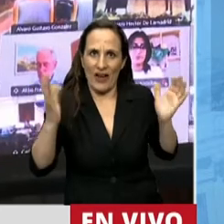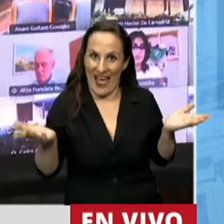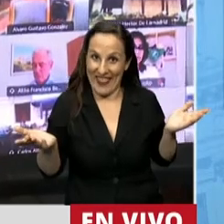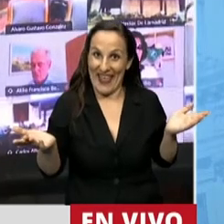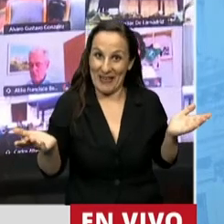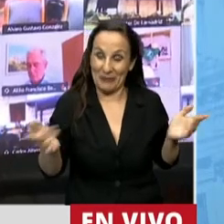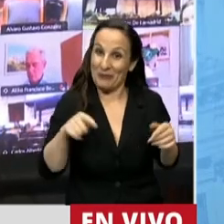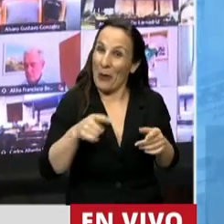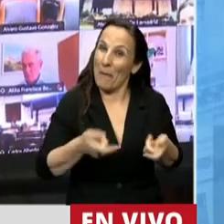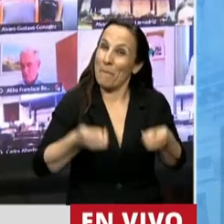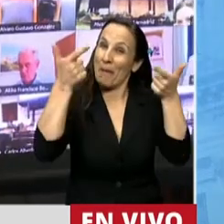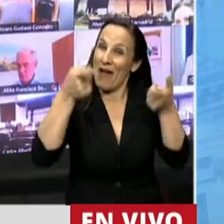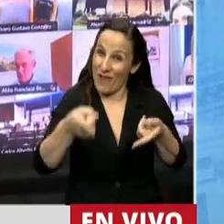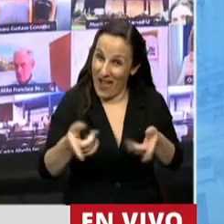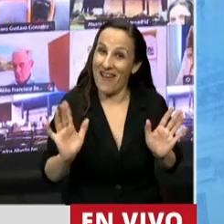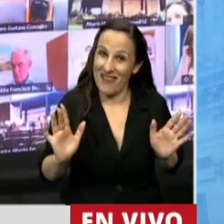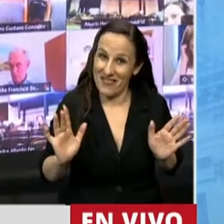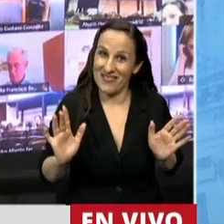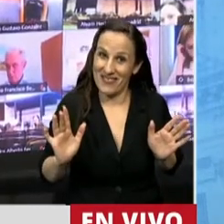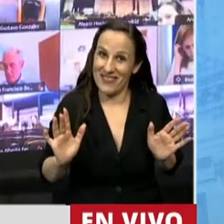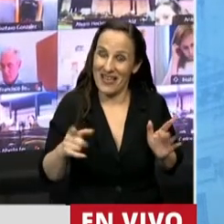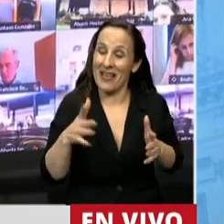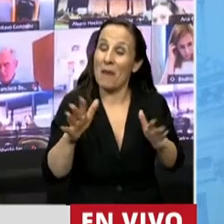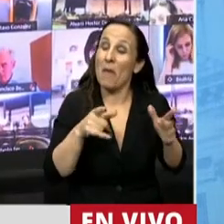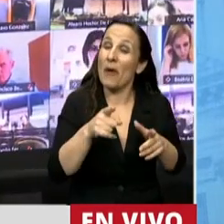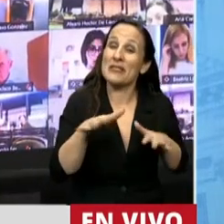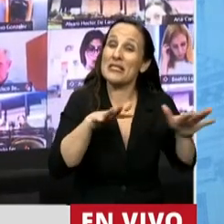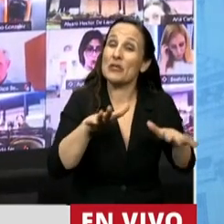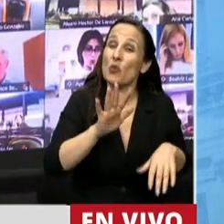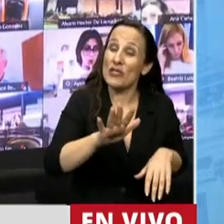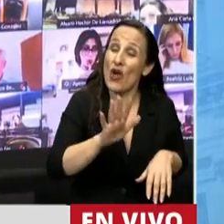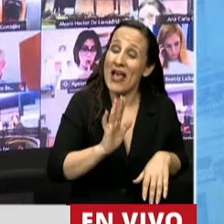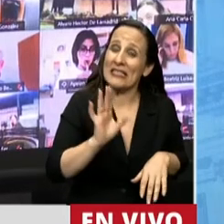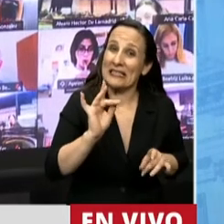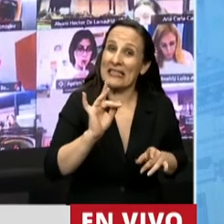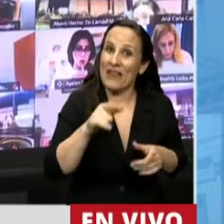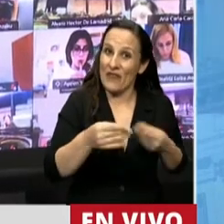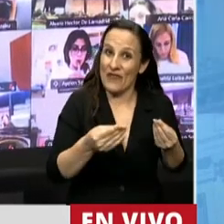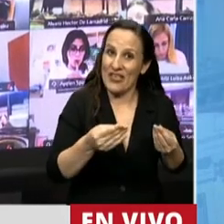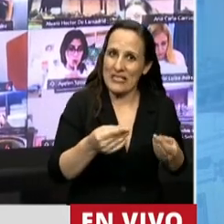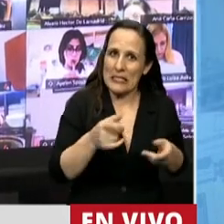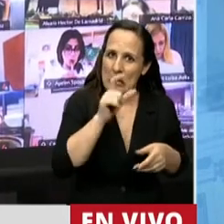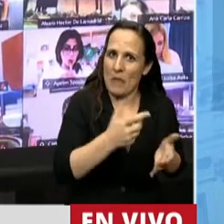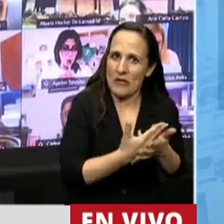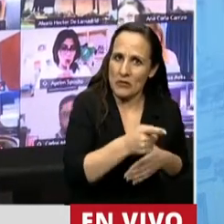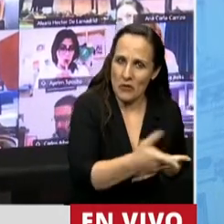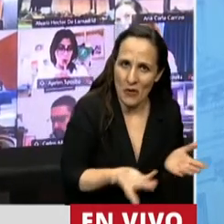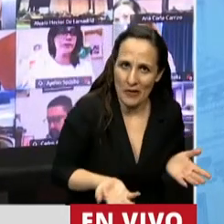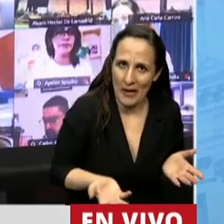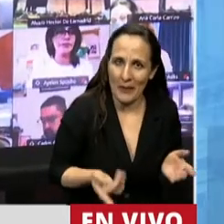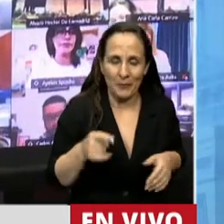uno de los obstáculos mayores que tiene este tipo de circunstancias que estamos hoy regulando, que pretende regular